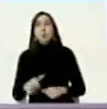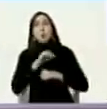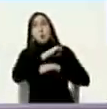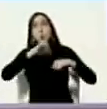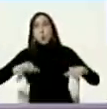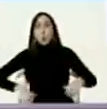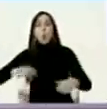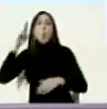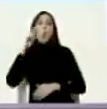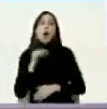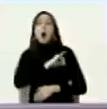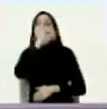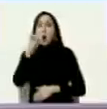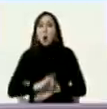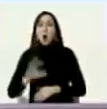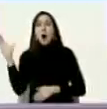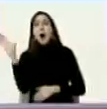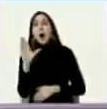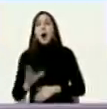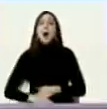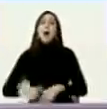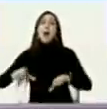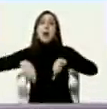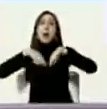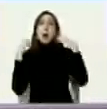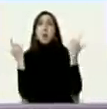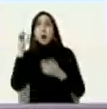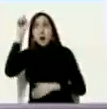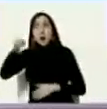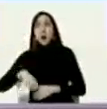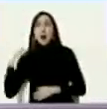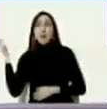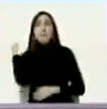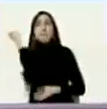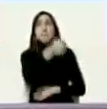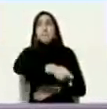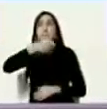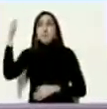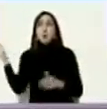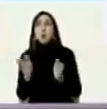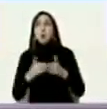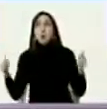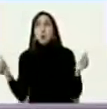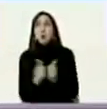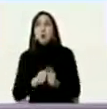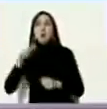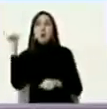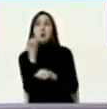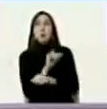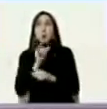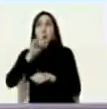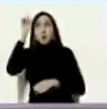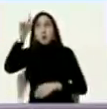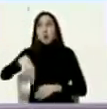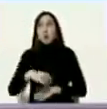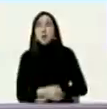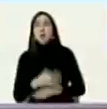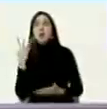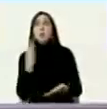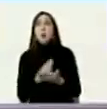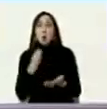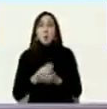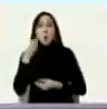y en Bolívar en Caracas en La Guaira en Apure en Anzuategui en Sucre en Nueva Esparta en Monaga en